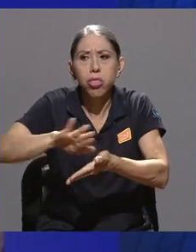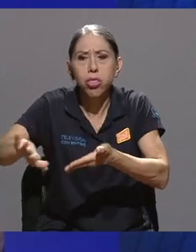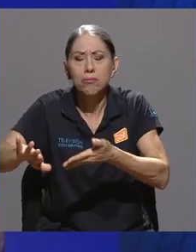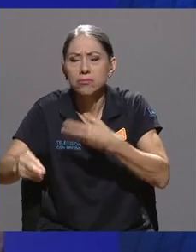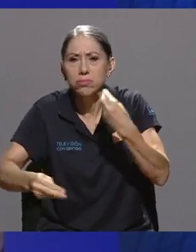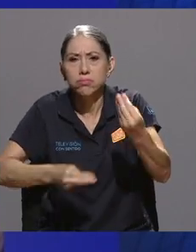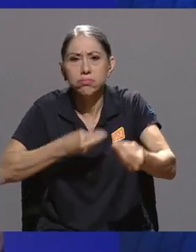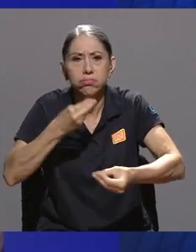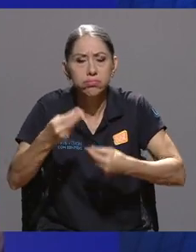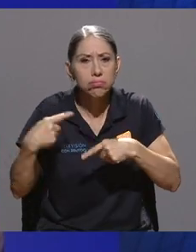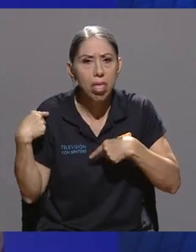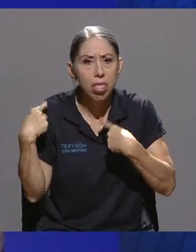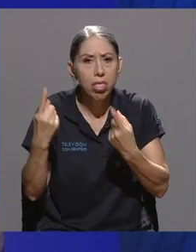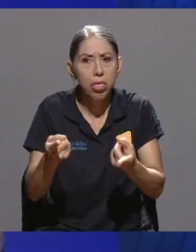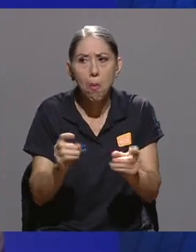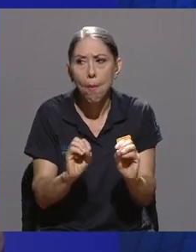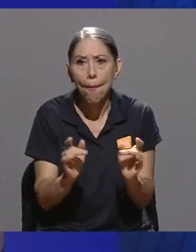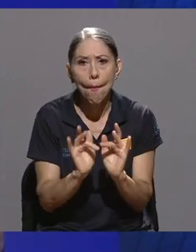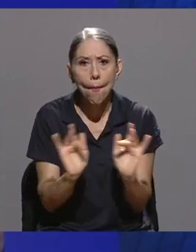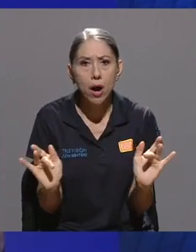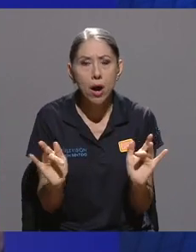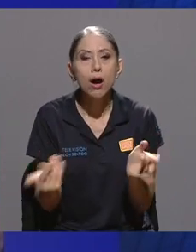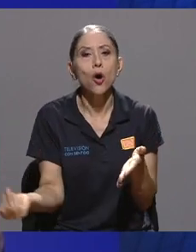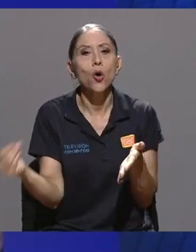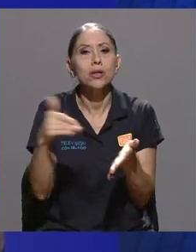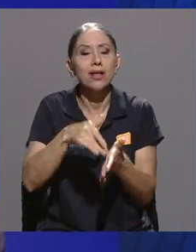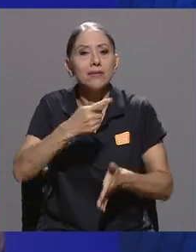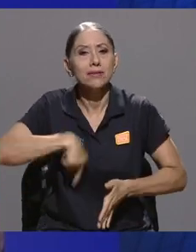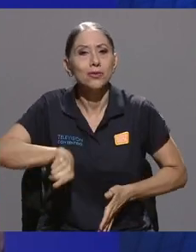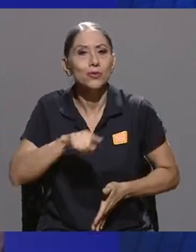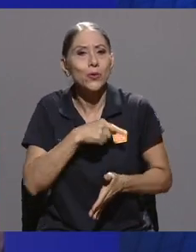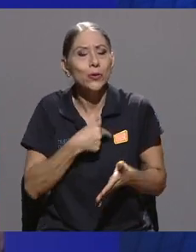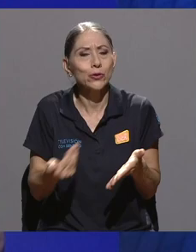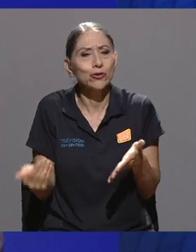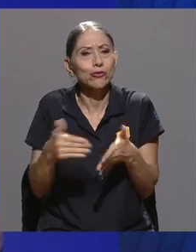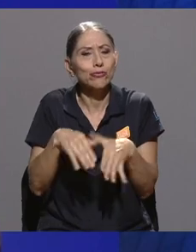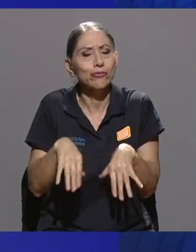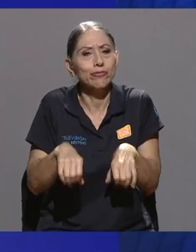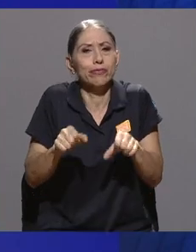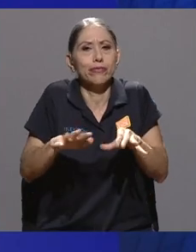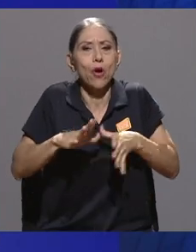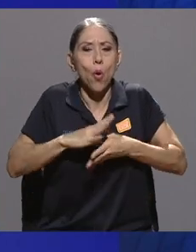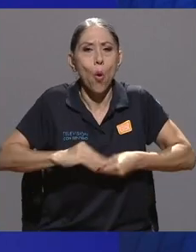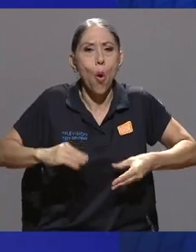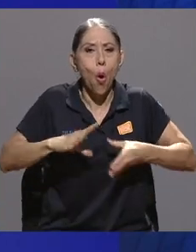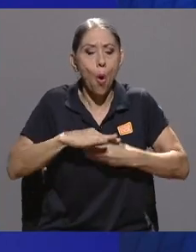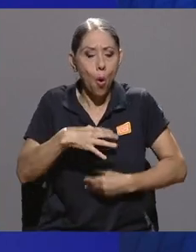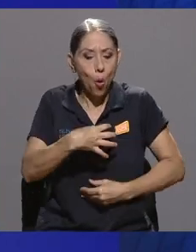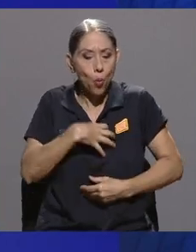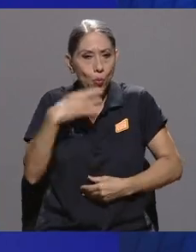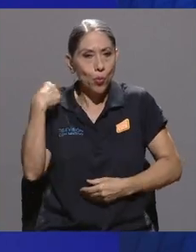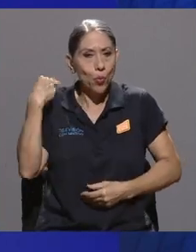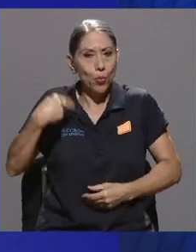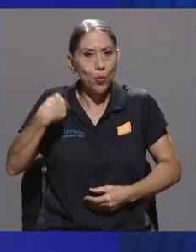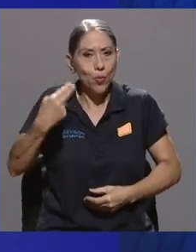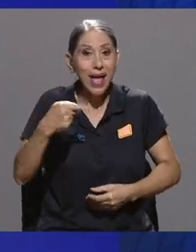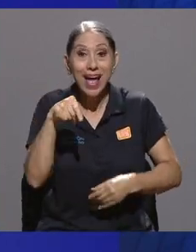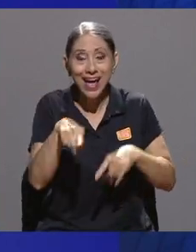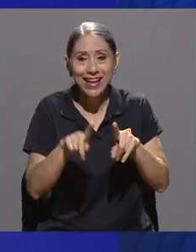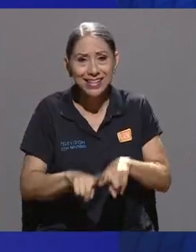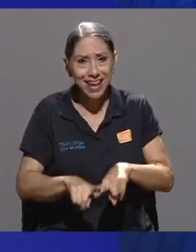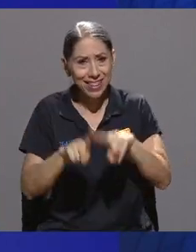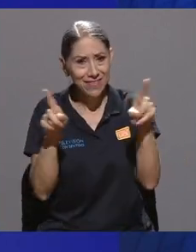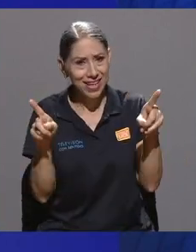estamos volviendo a recuperar esos espacios de contar nuestras historias y creo que aquí hace la diferencia,